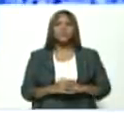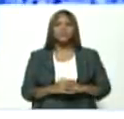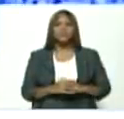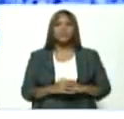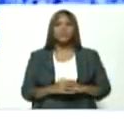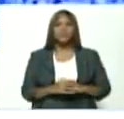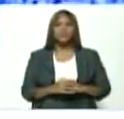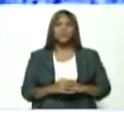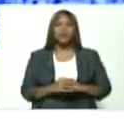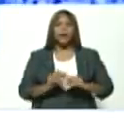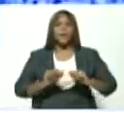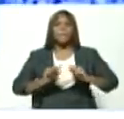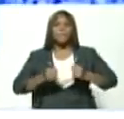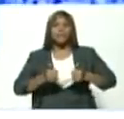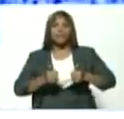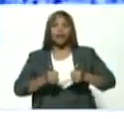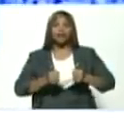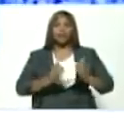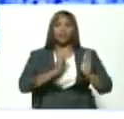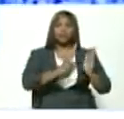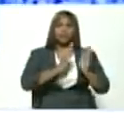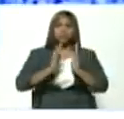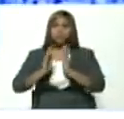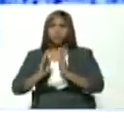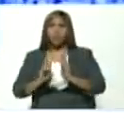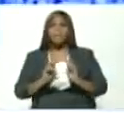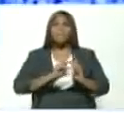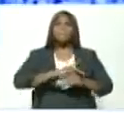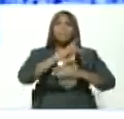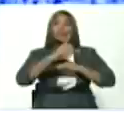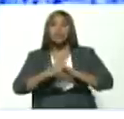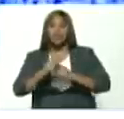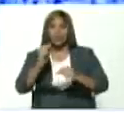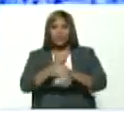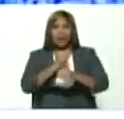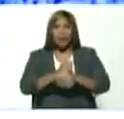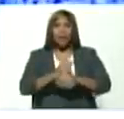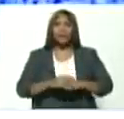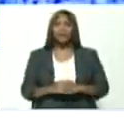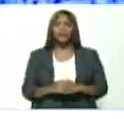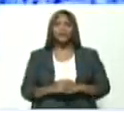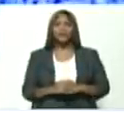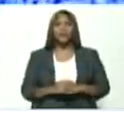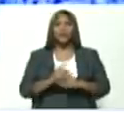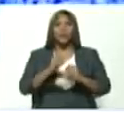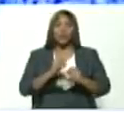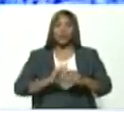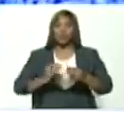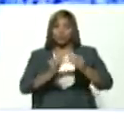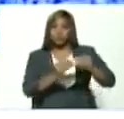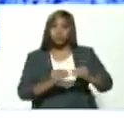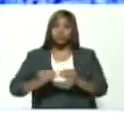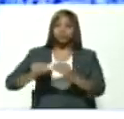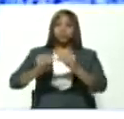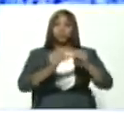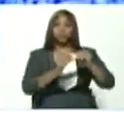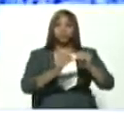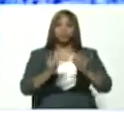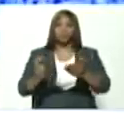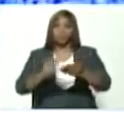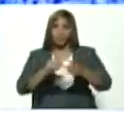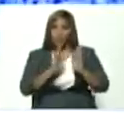Estableciendo una agenda de trabajo. Estableciendo una agenda de decisiones con distintas opciones.